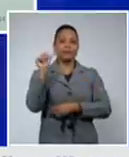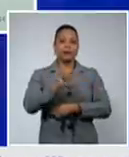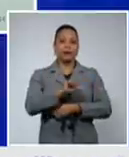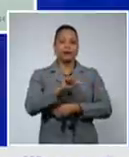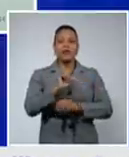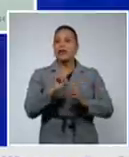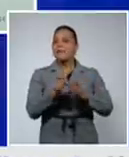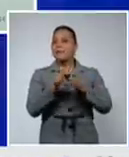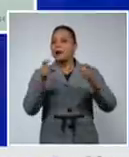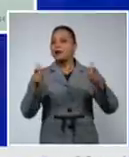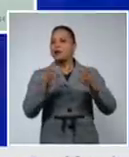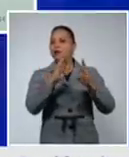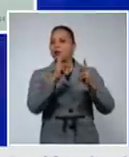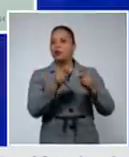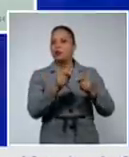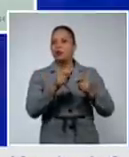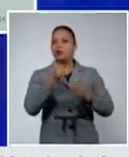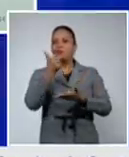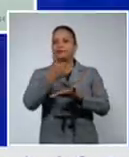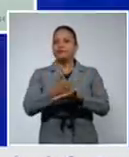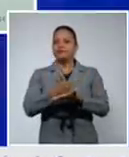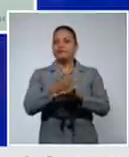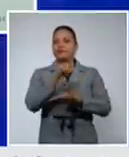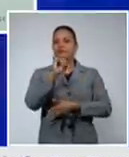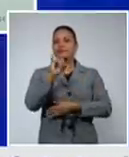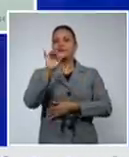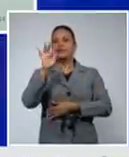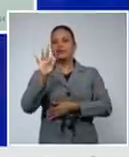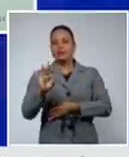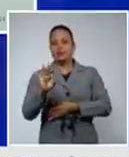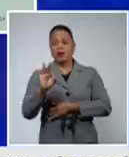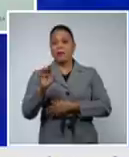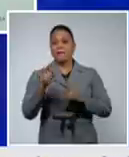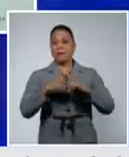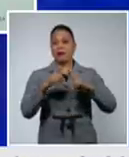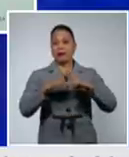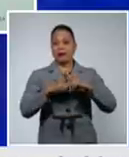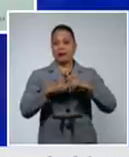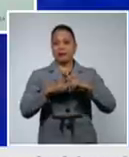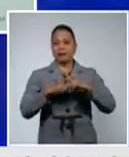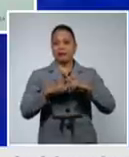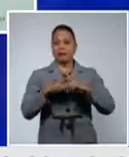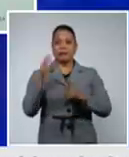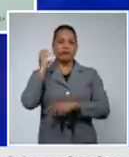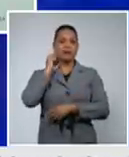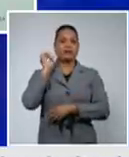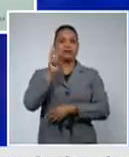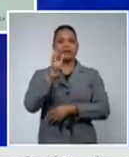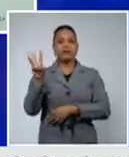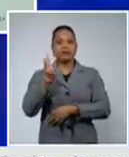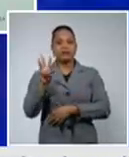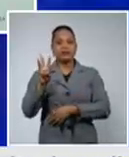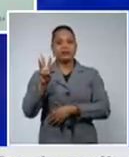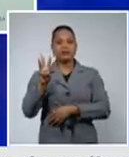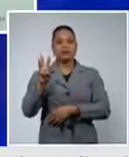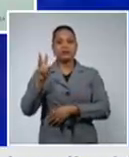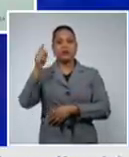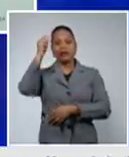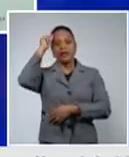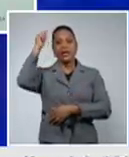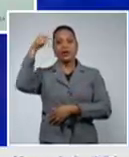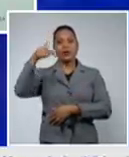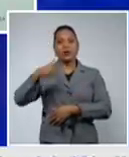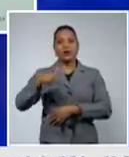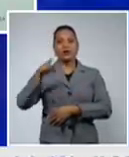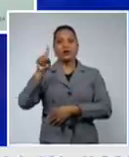Cabecera 68 en Bayamo Manzanillo con 33 Jiguaní y